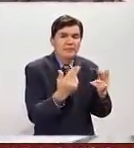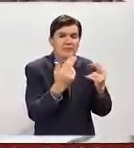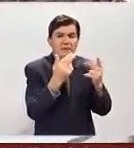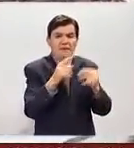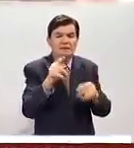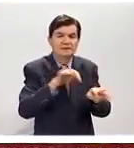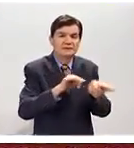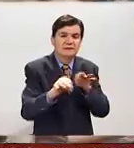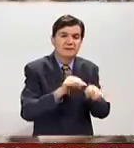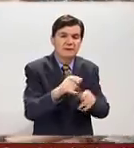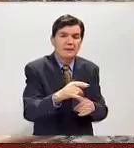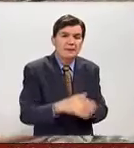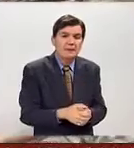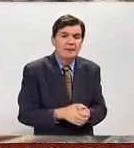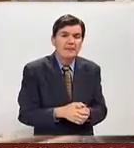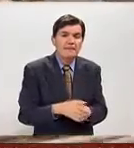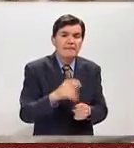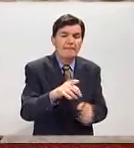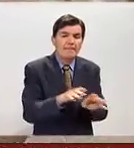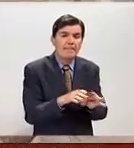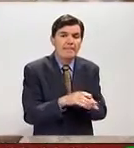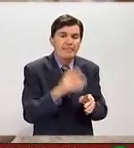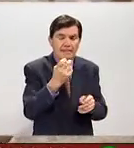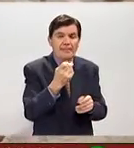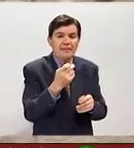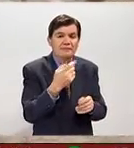era su trabajo. Una feria artesanal.